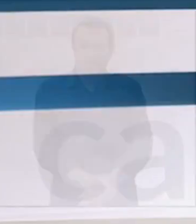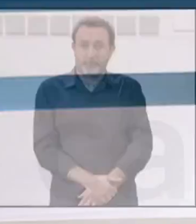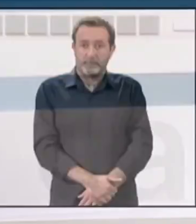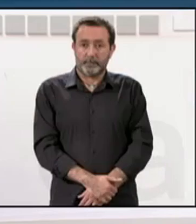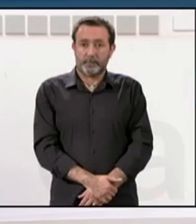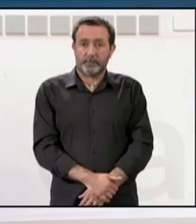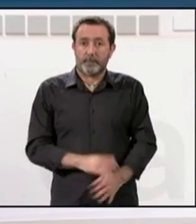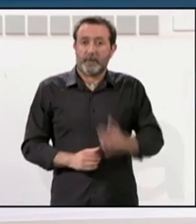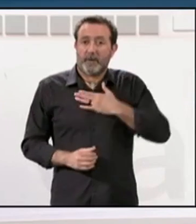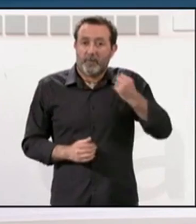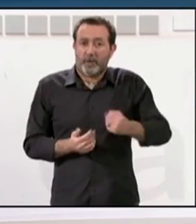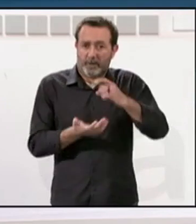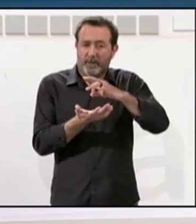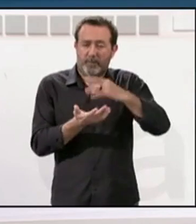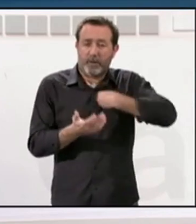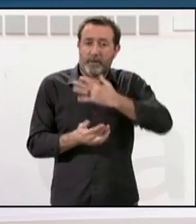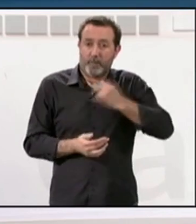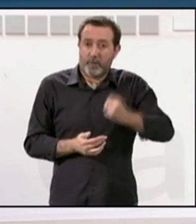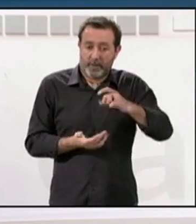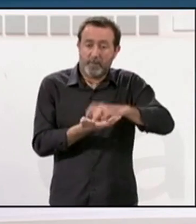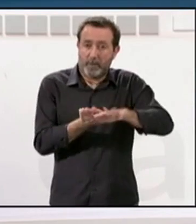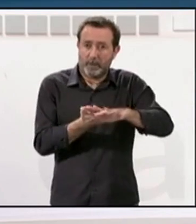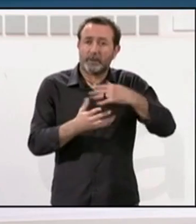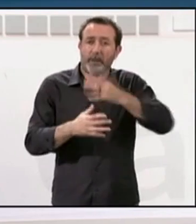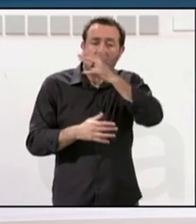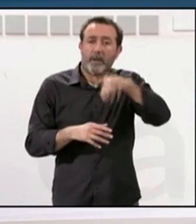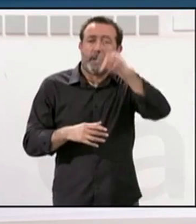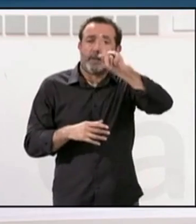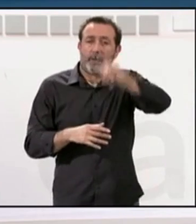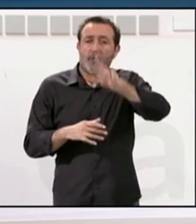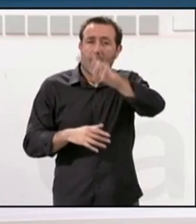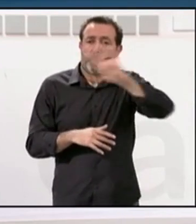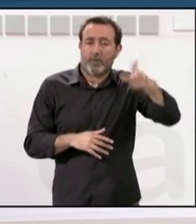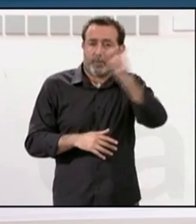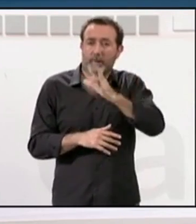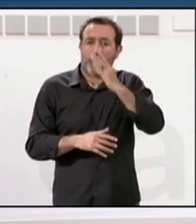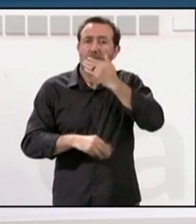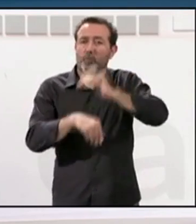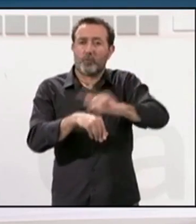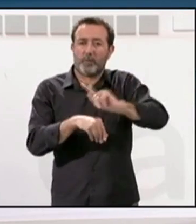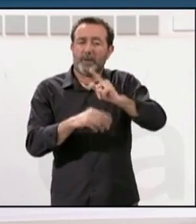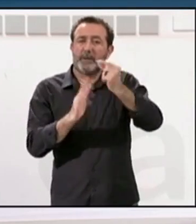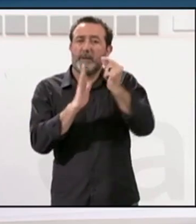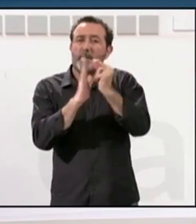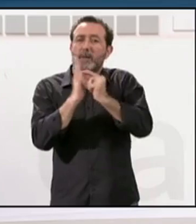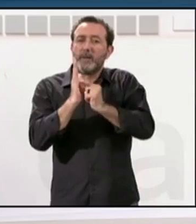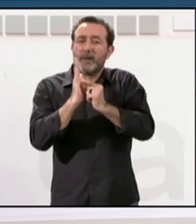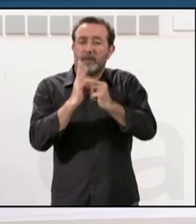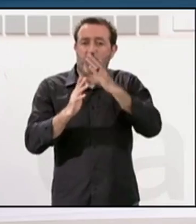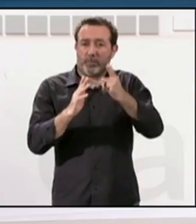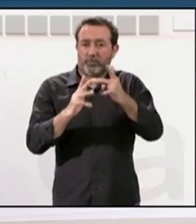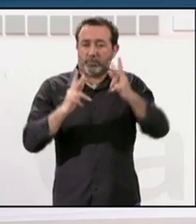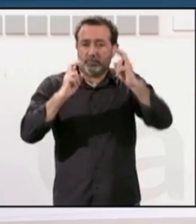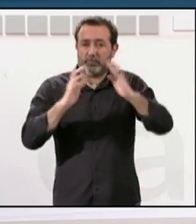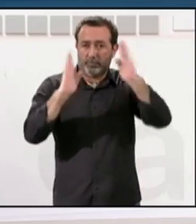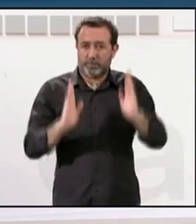La policía local de Málaga ha denunciado en las últimas 24 horas a 124 personas por incumplir las medidas preventivas del decreto